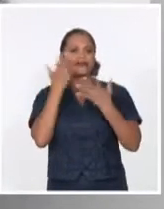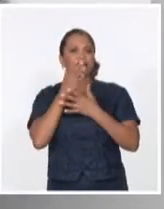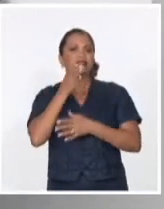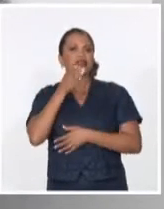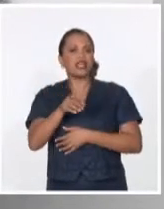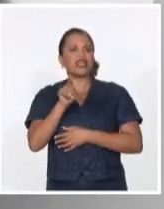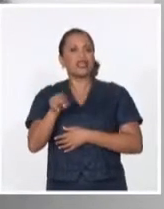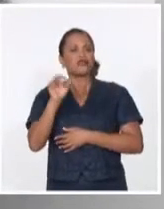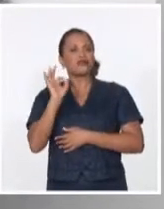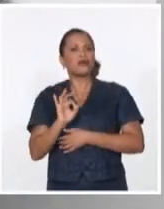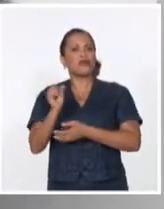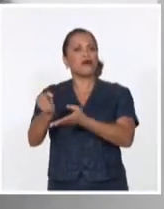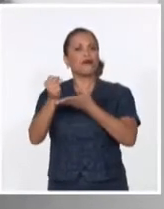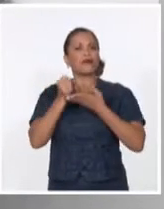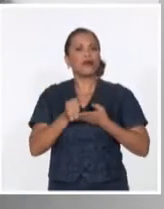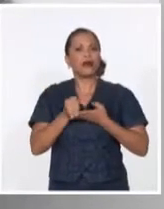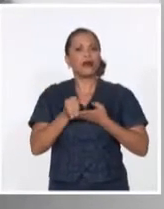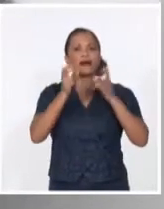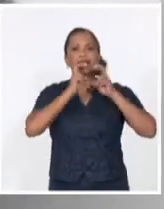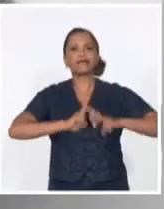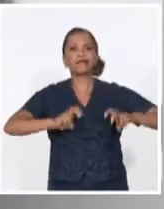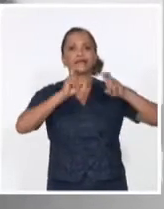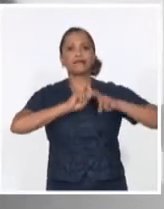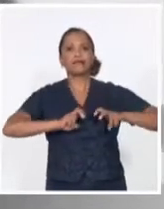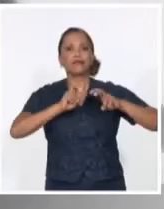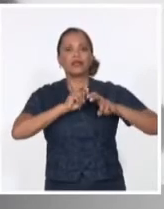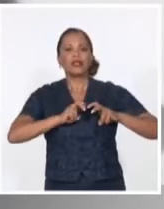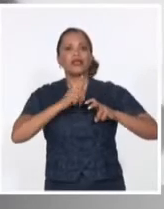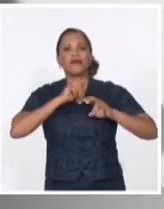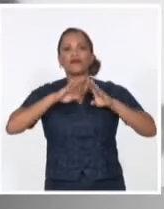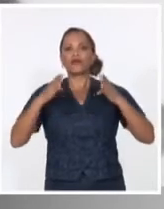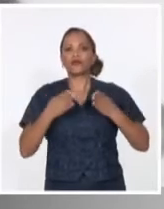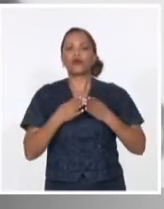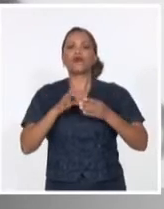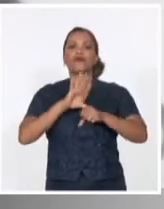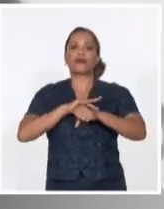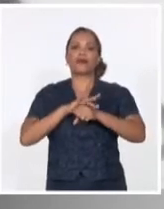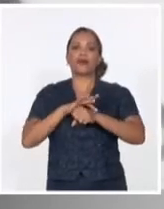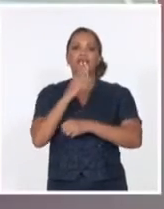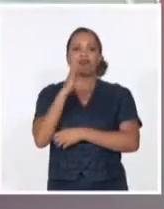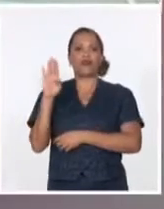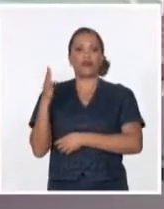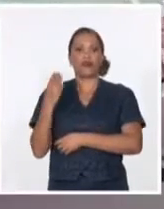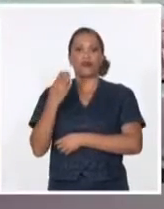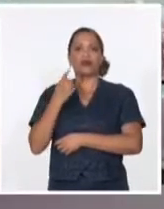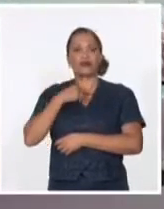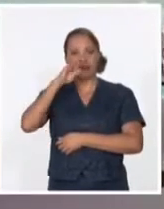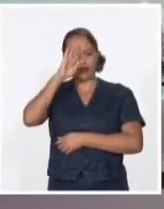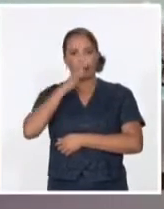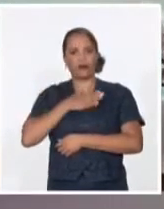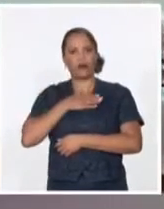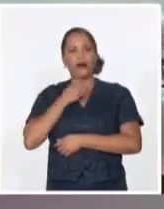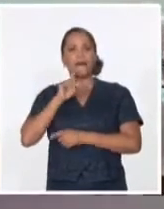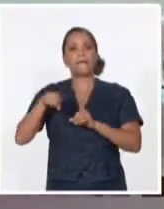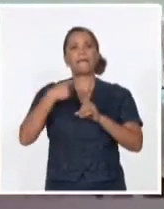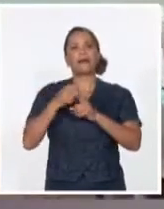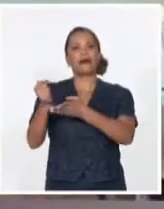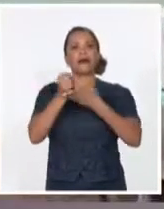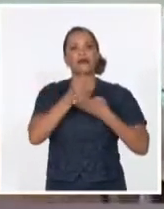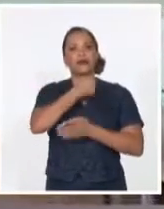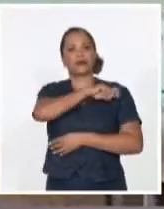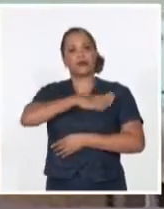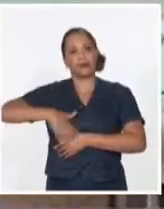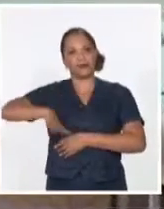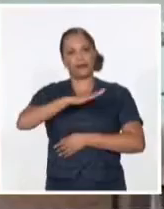permitido enfrentar las agresiones biológicas contra nuestro país con el apoyo del pueblo. Marisol Ramírez,